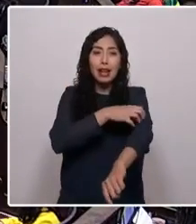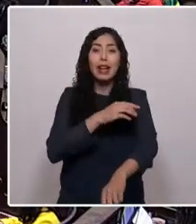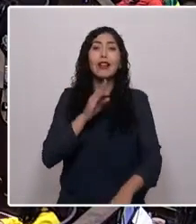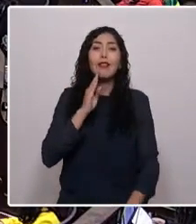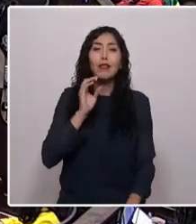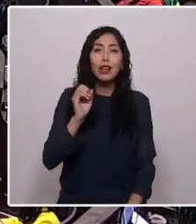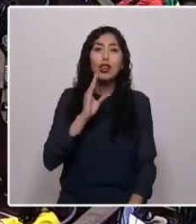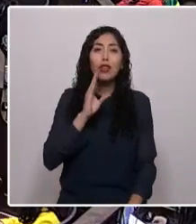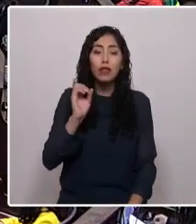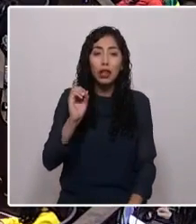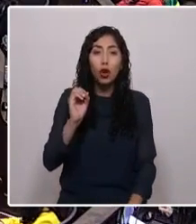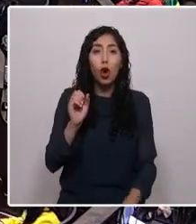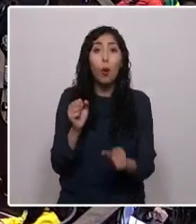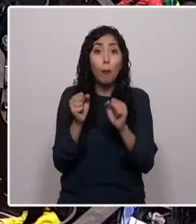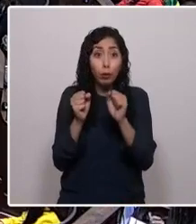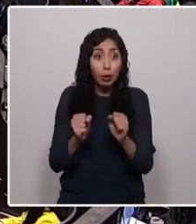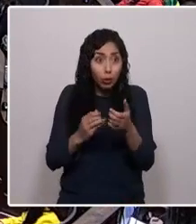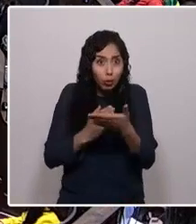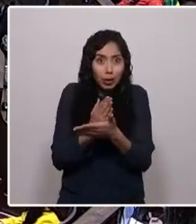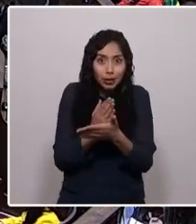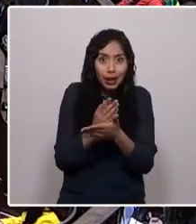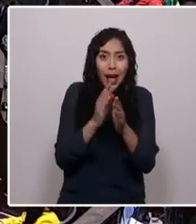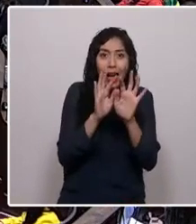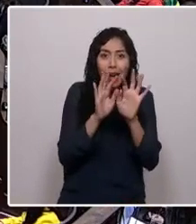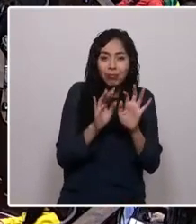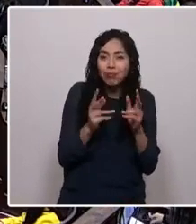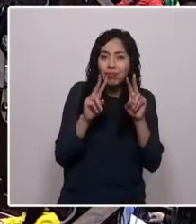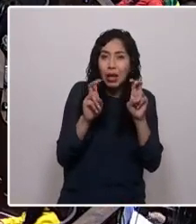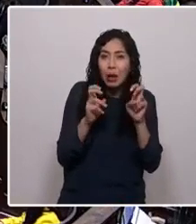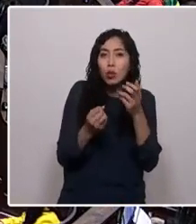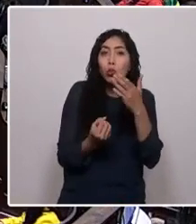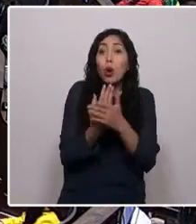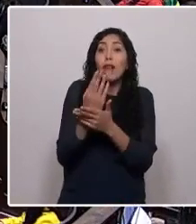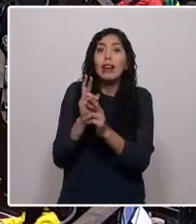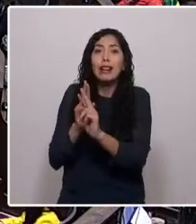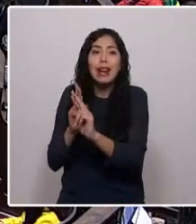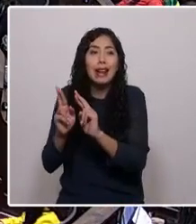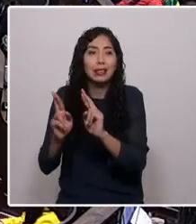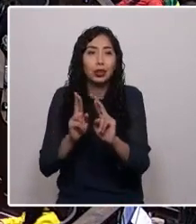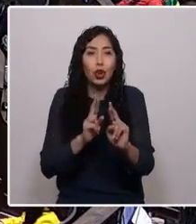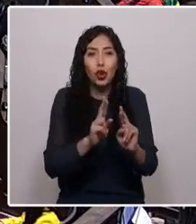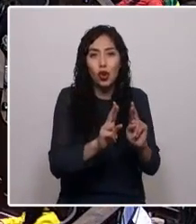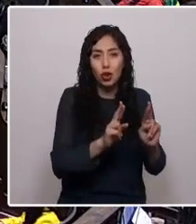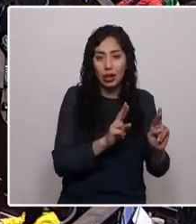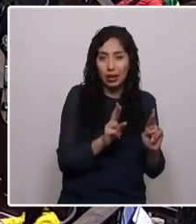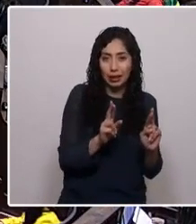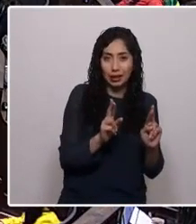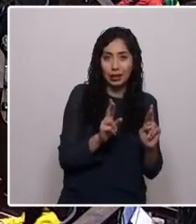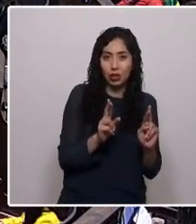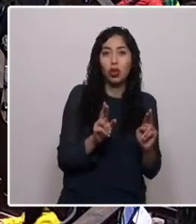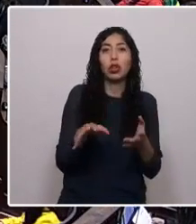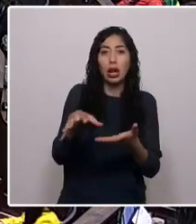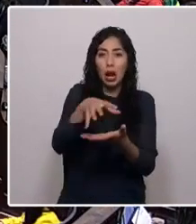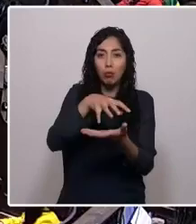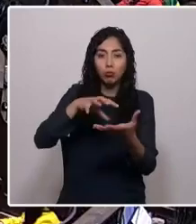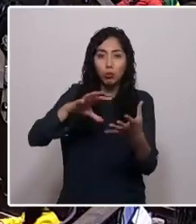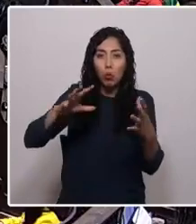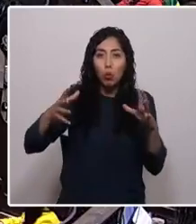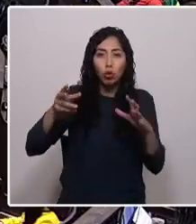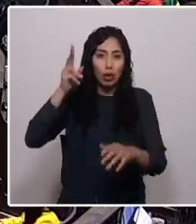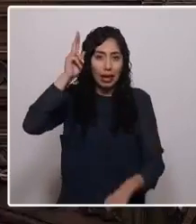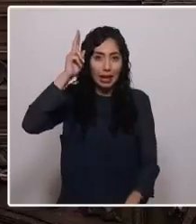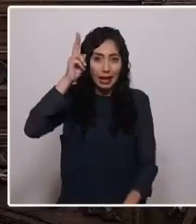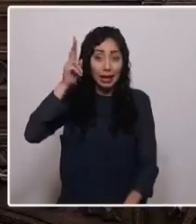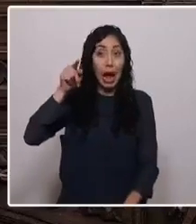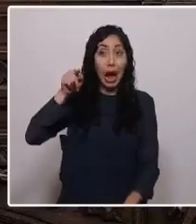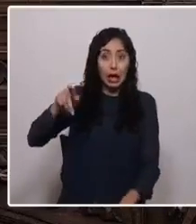podemos empezar a escribir las nuevas relaciones, las nuevas relaciones con el mundo, con el mundo indígena. Allí hay un territorio